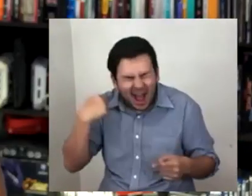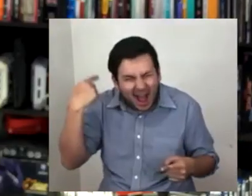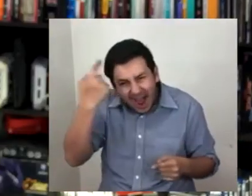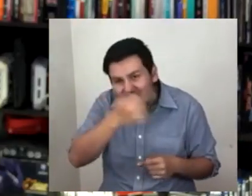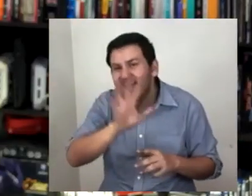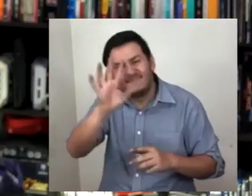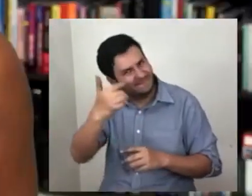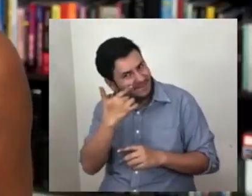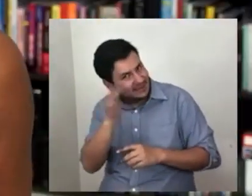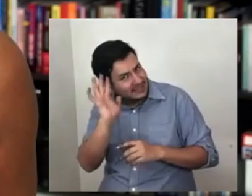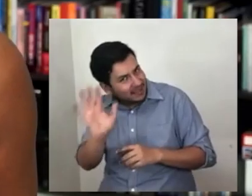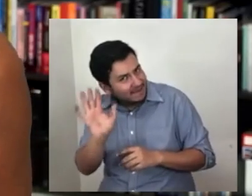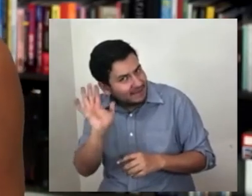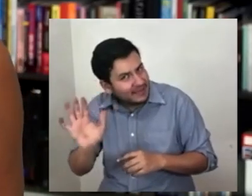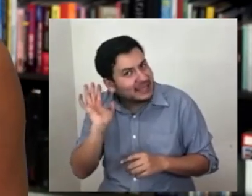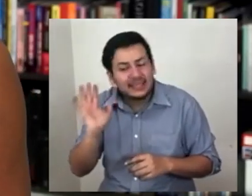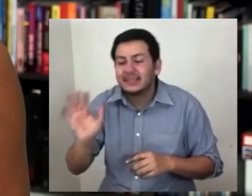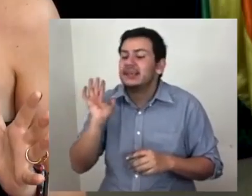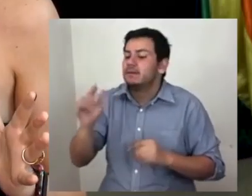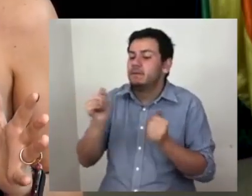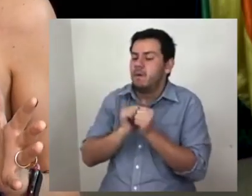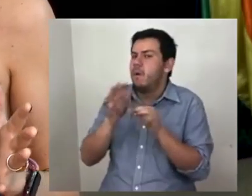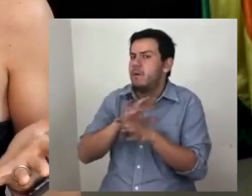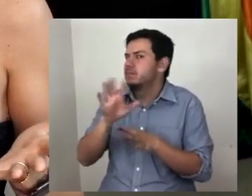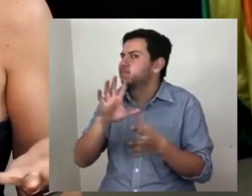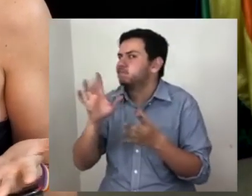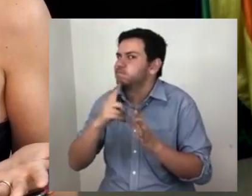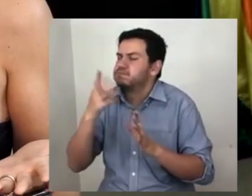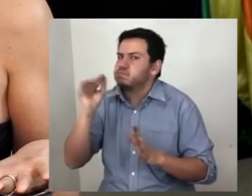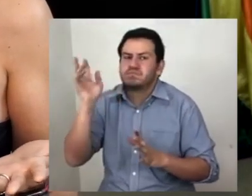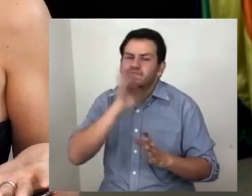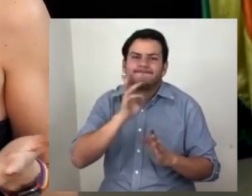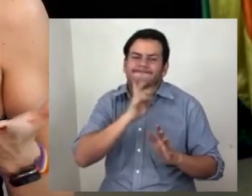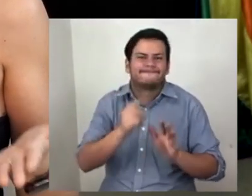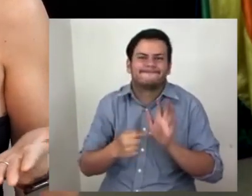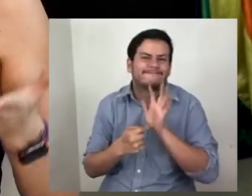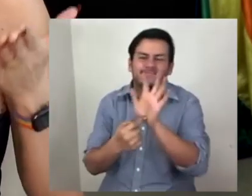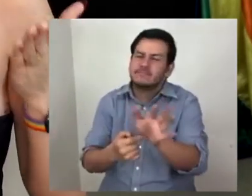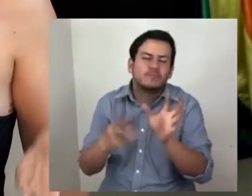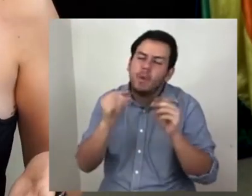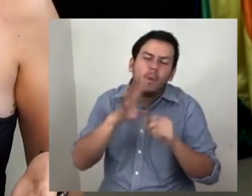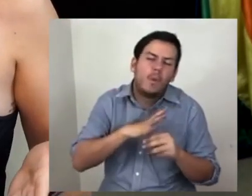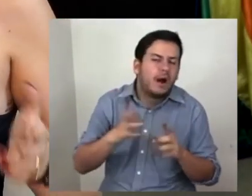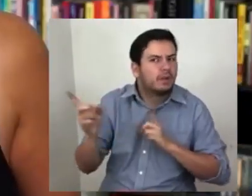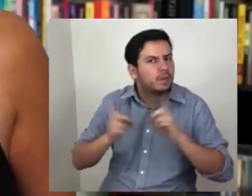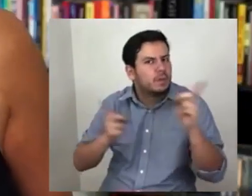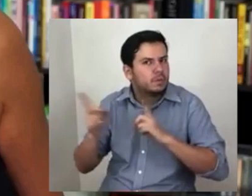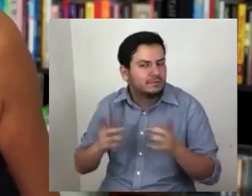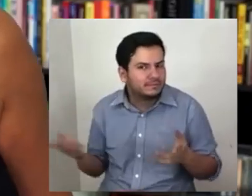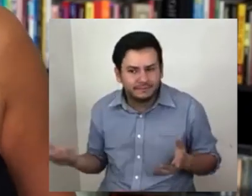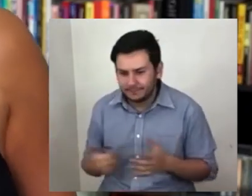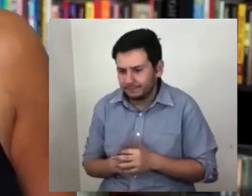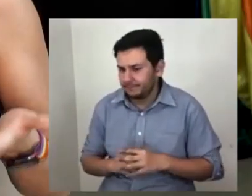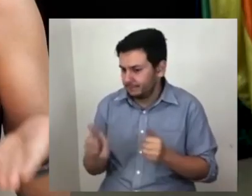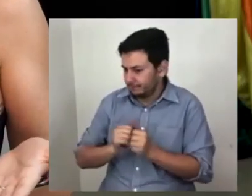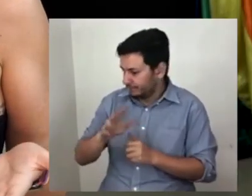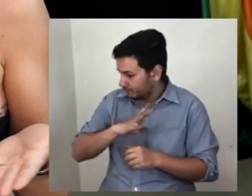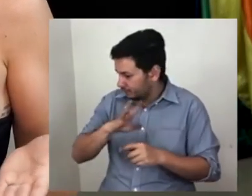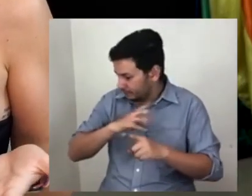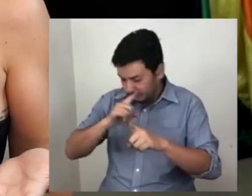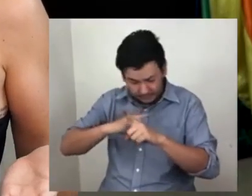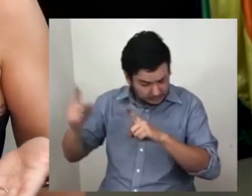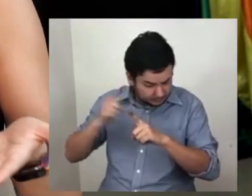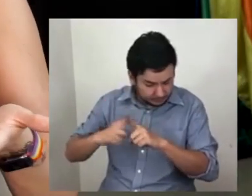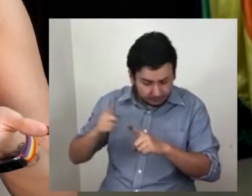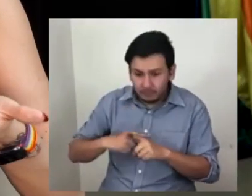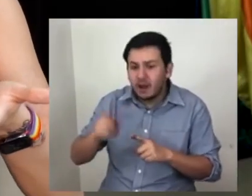siquiera tocarse la cara. Vas a ver, vas a ver. Fino detalle para el cual no existe ningún audio o prueba. Así como no tengo pruebas, tampoco tengo dudas. Repasando